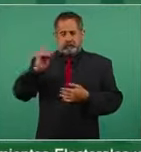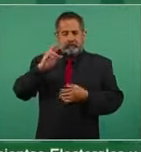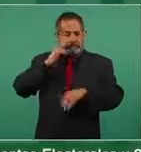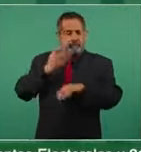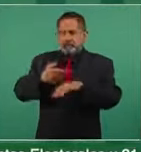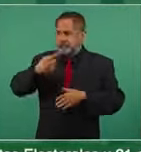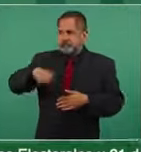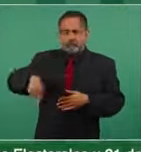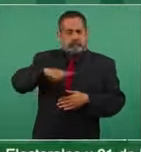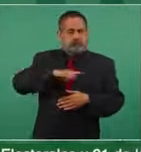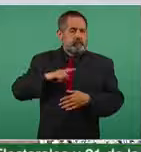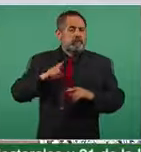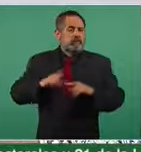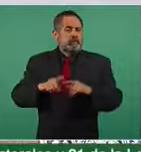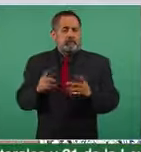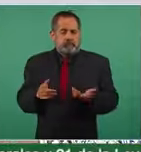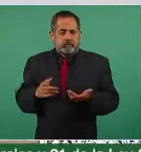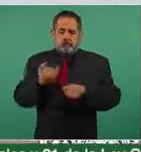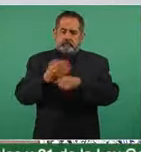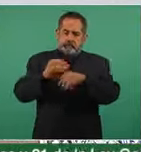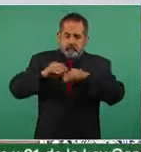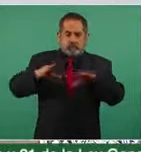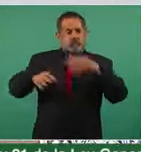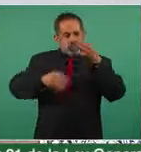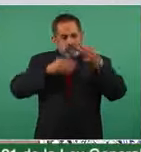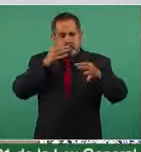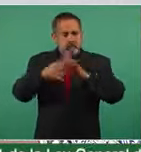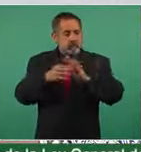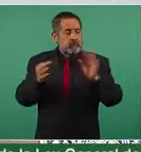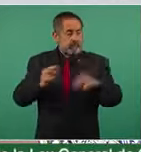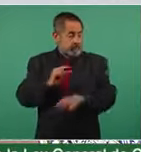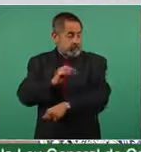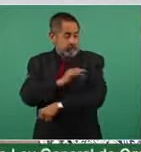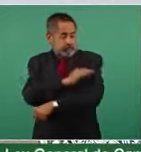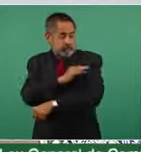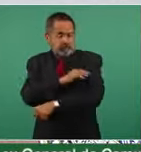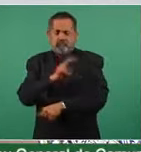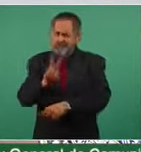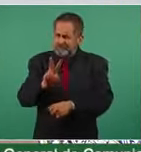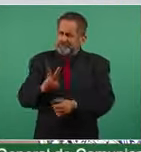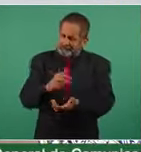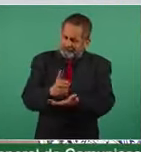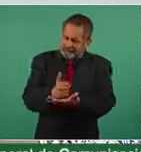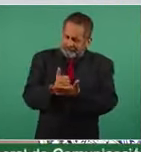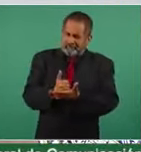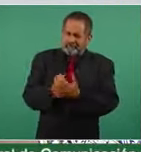el informar que la vacuna ayuda, protege,